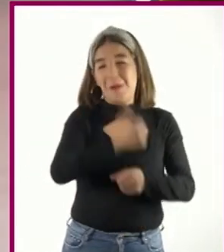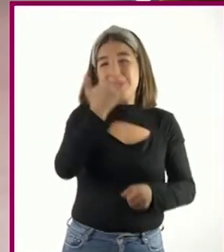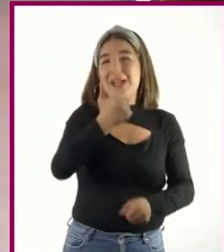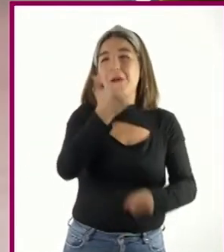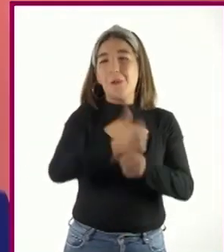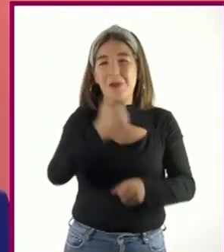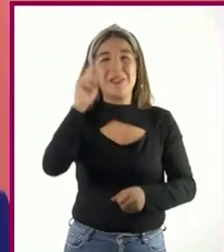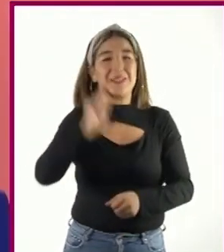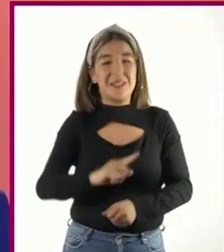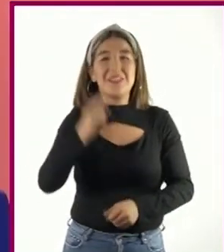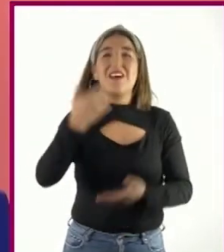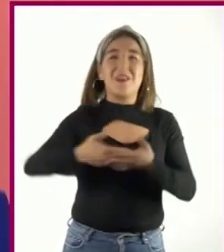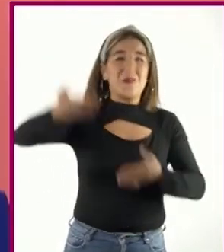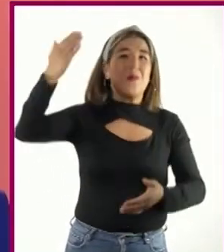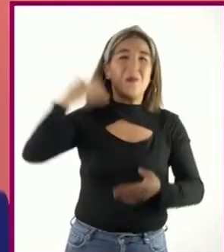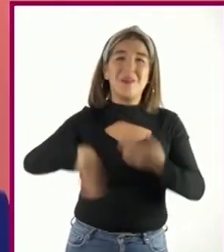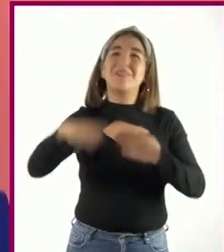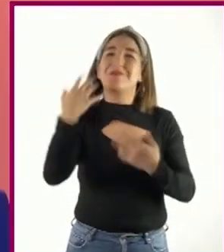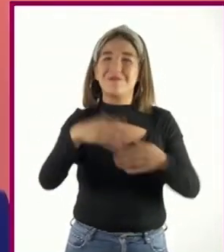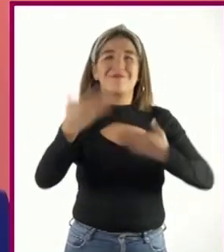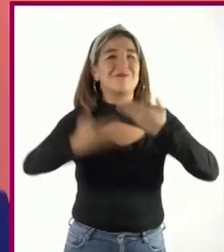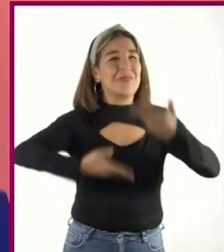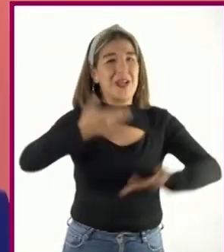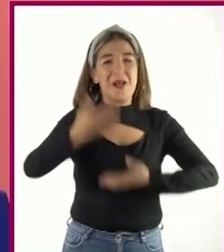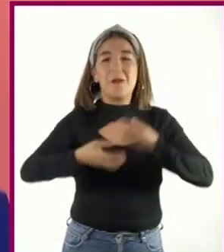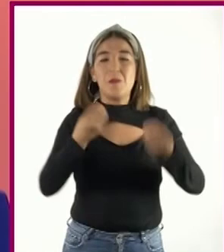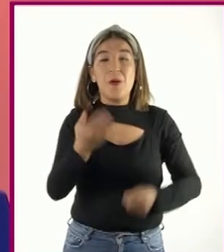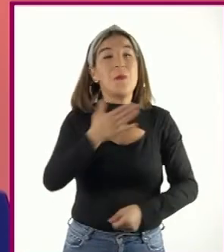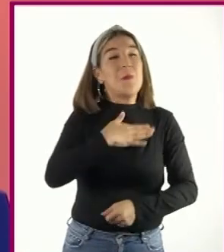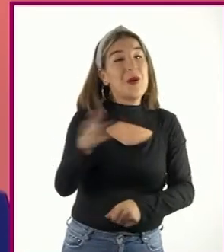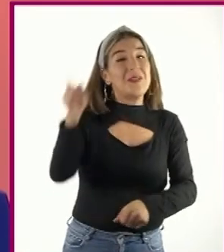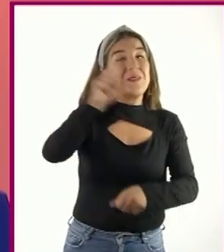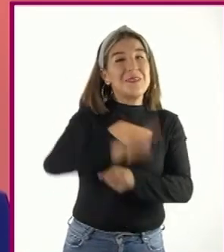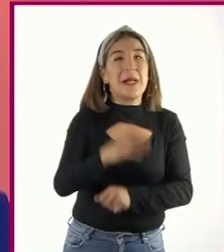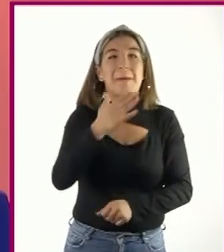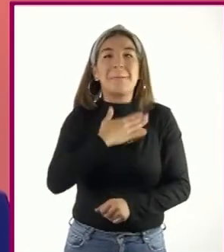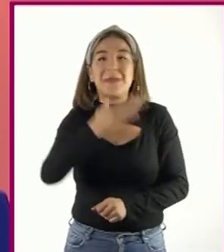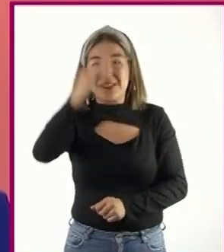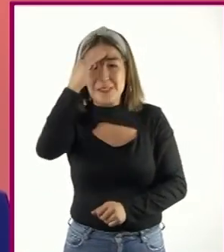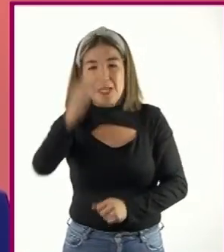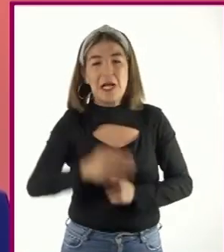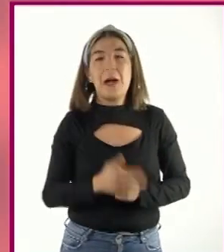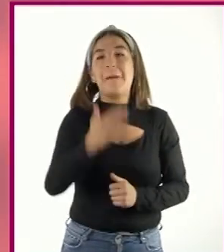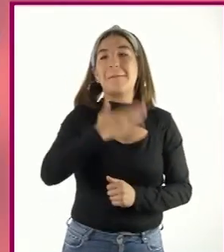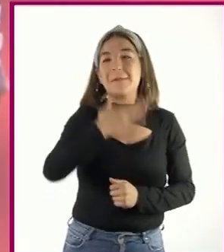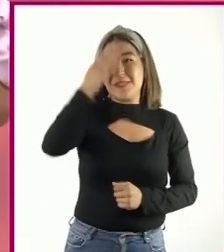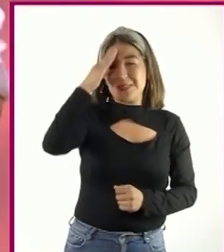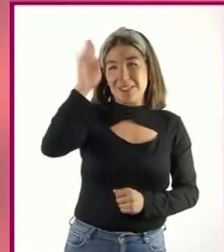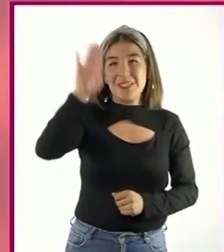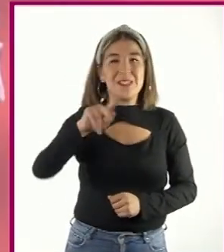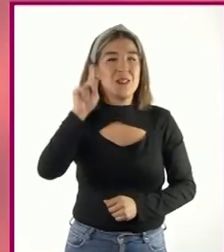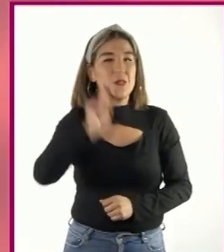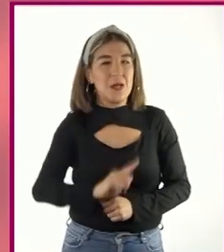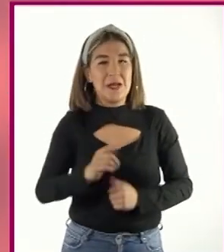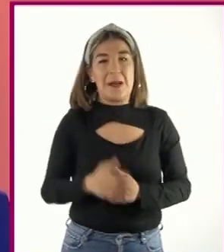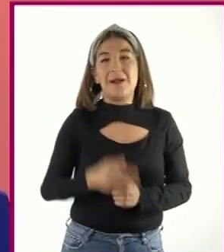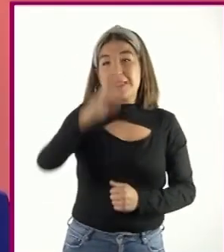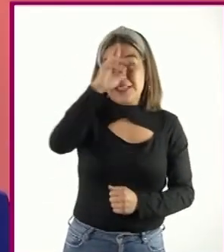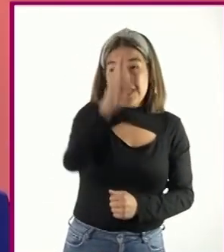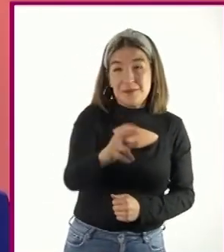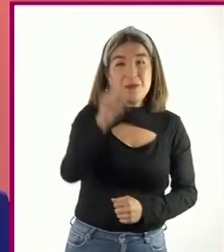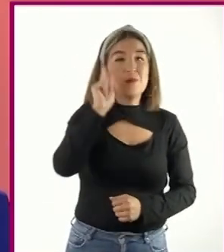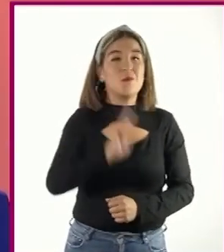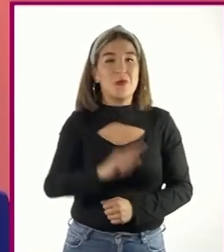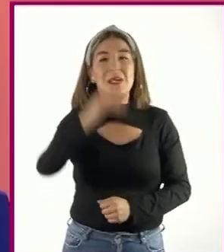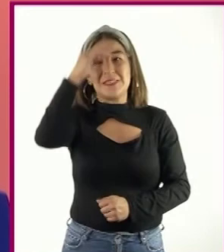empleaban fórmulas de cortesía. Por ejemplo, buenos días, mi señor o mi señora. Respetada señora o señor.